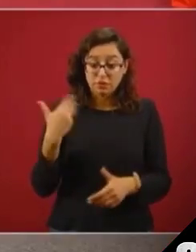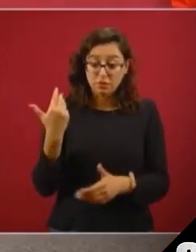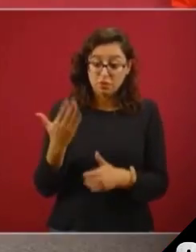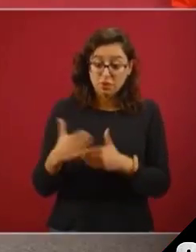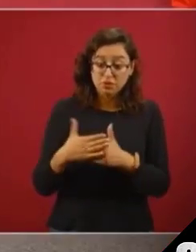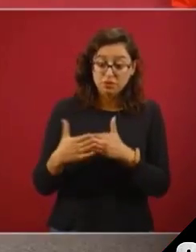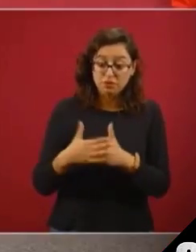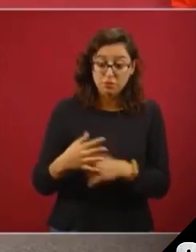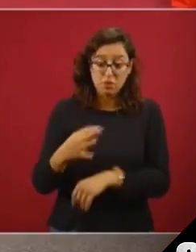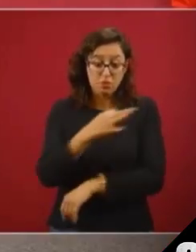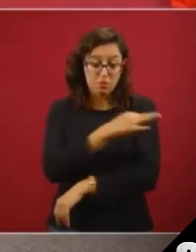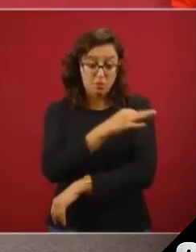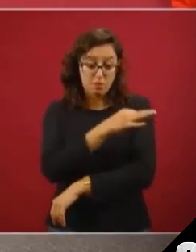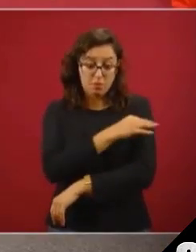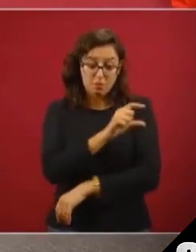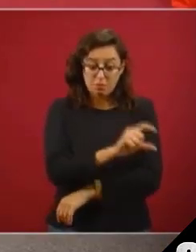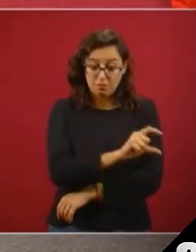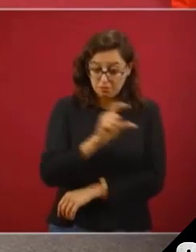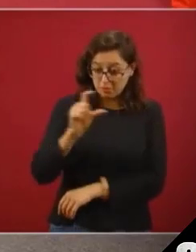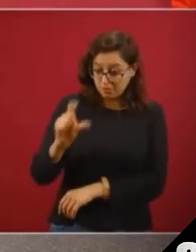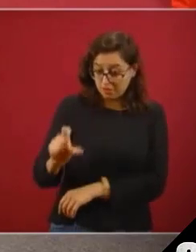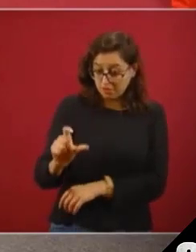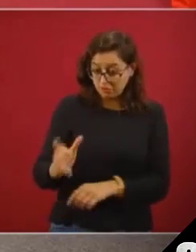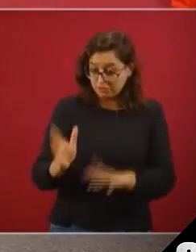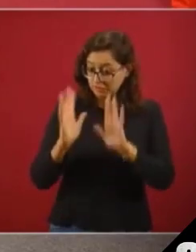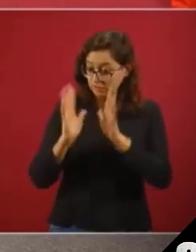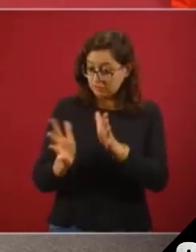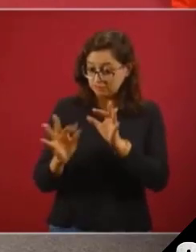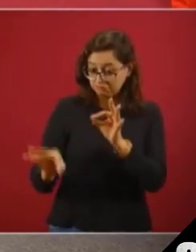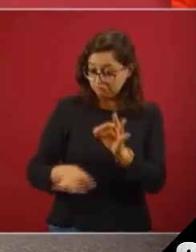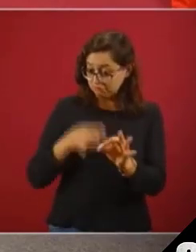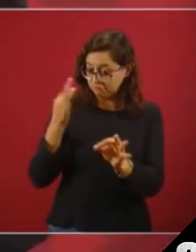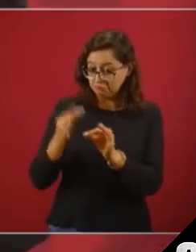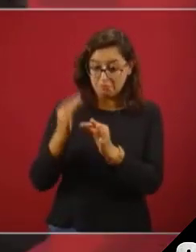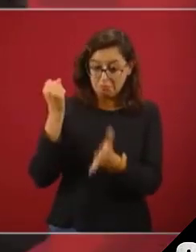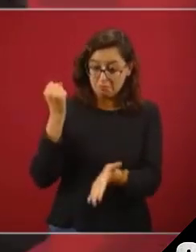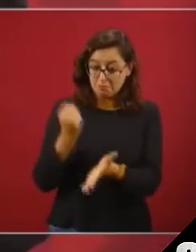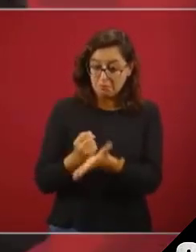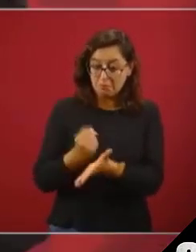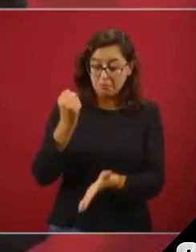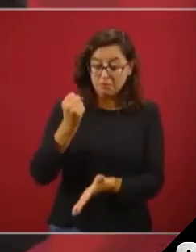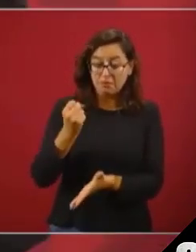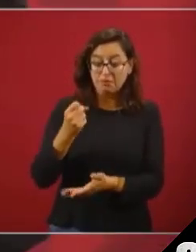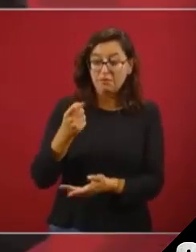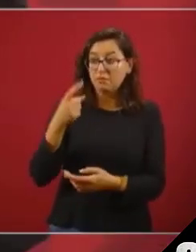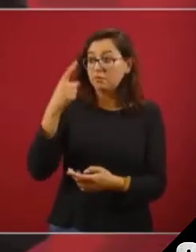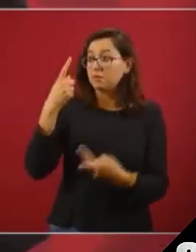probada la vacuna para su aplicación universal y gratuita